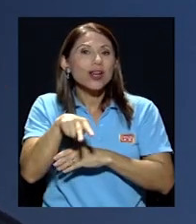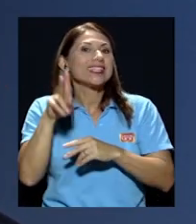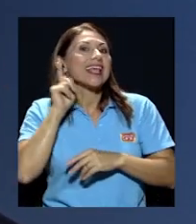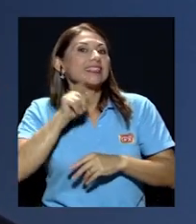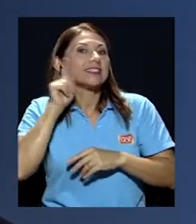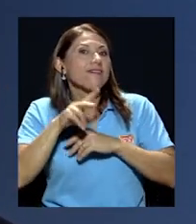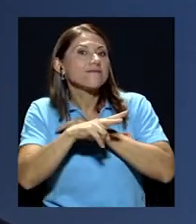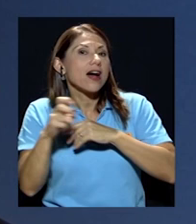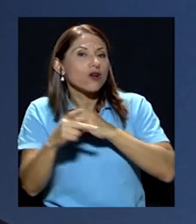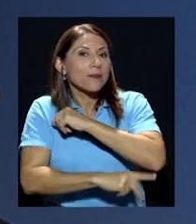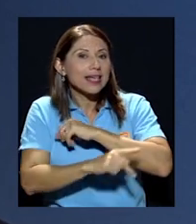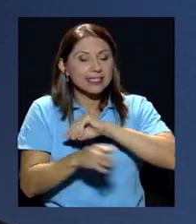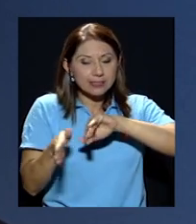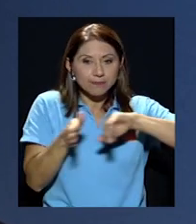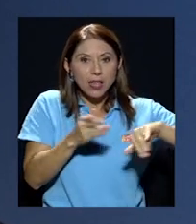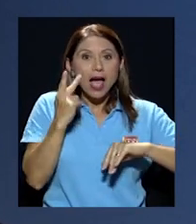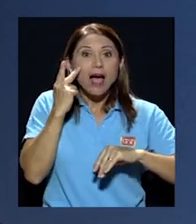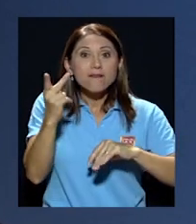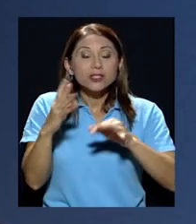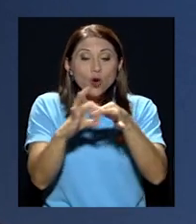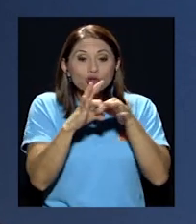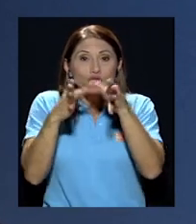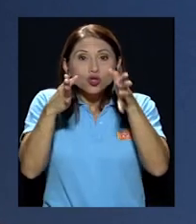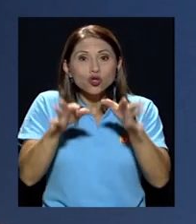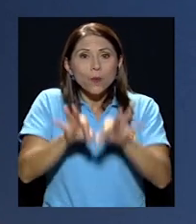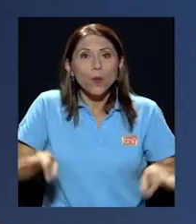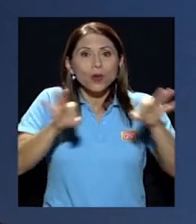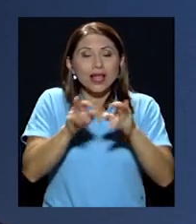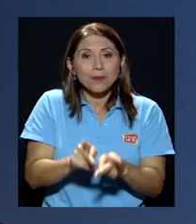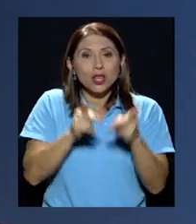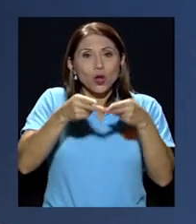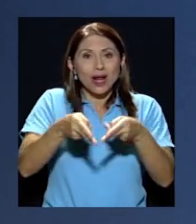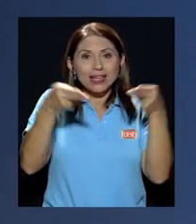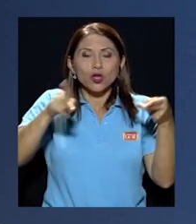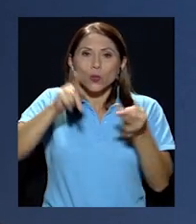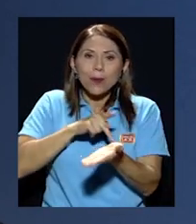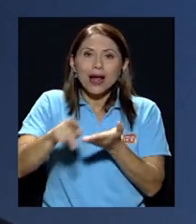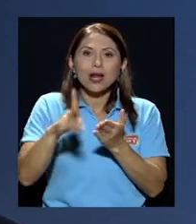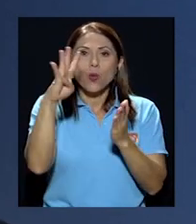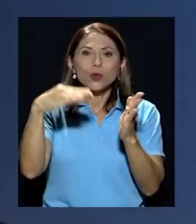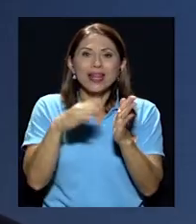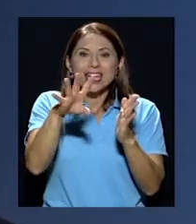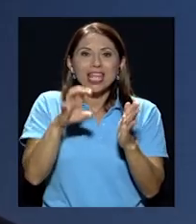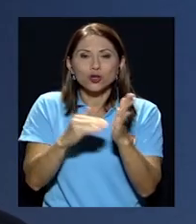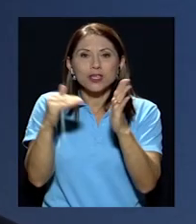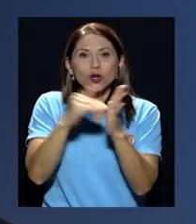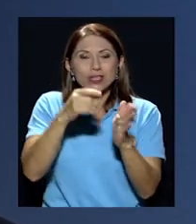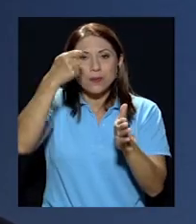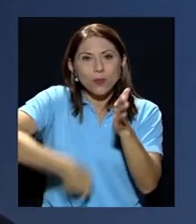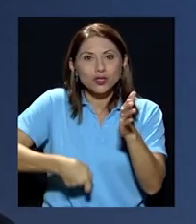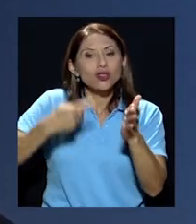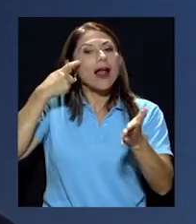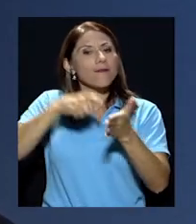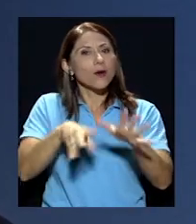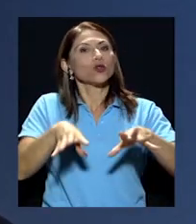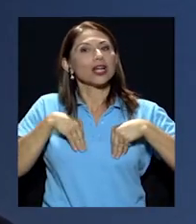un socio importante del periódico de la Nación tuvo que pagar cuatro mil quinientos millones en impuestos al reconocer que su nombre